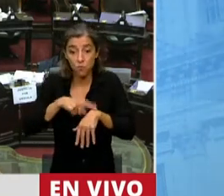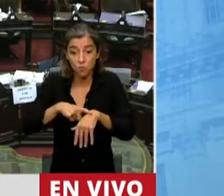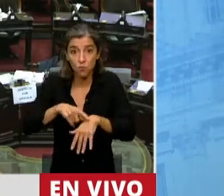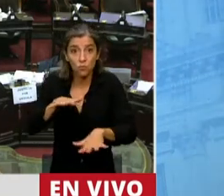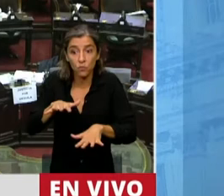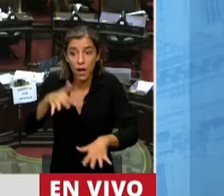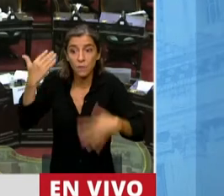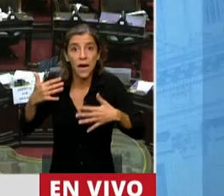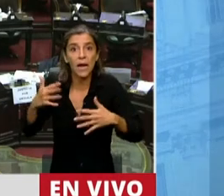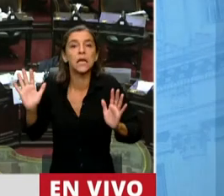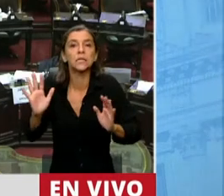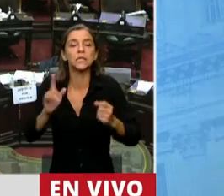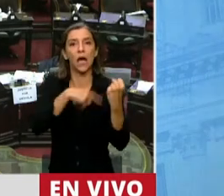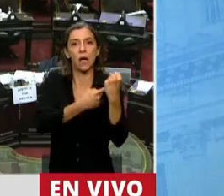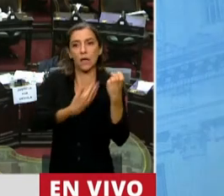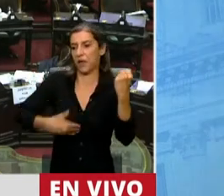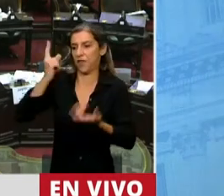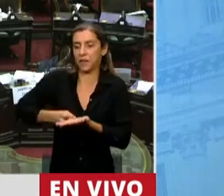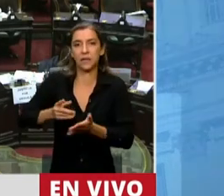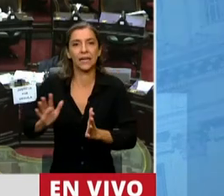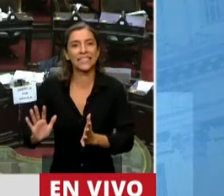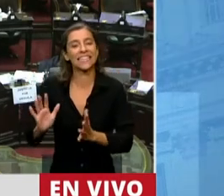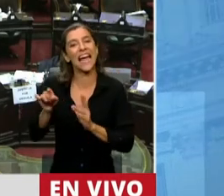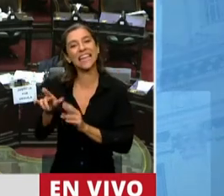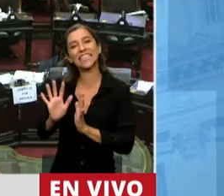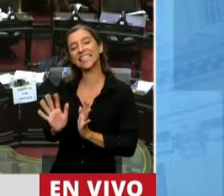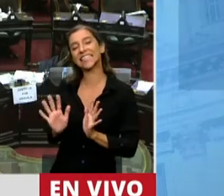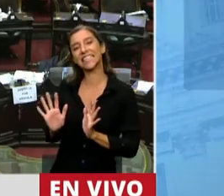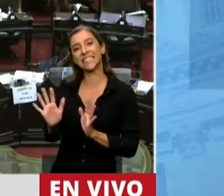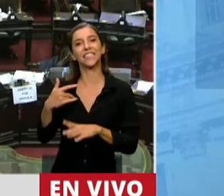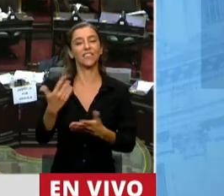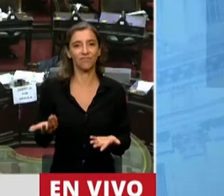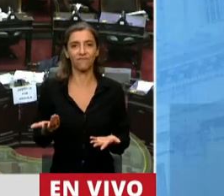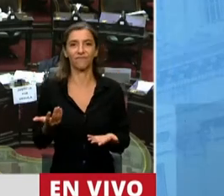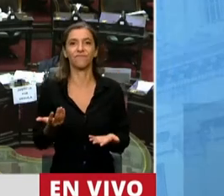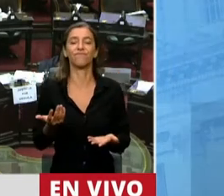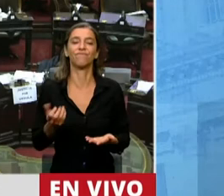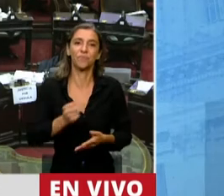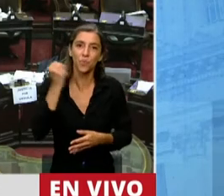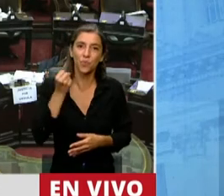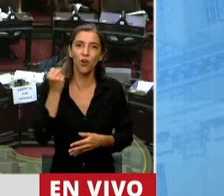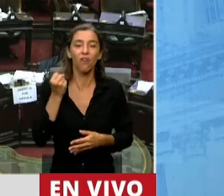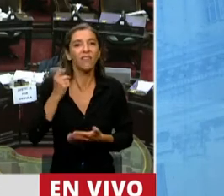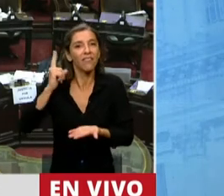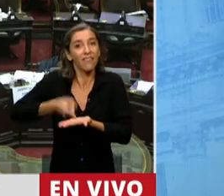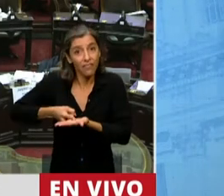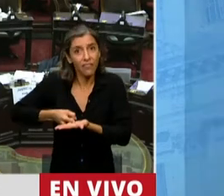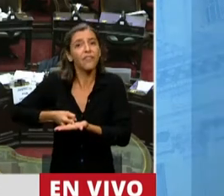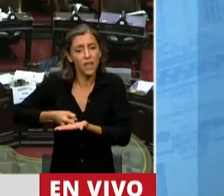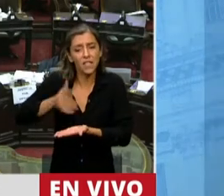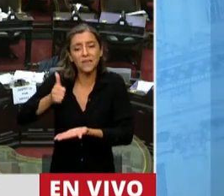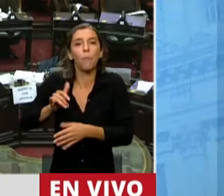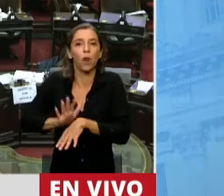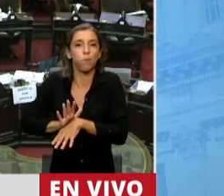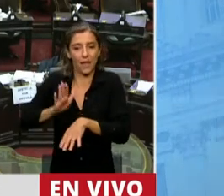no, y cómo la considera el Poder Ejecutivo. Lo que sí se tiene que hacer es que los decretos de necesidad de urgencia tengan un plazo de duración.